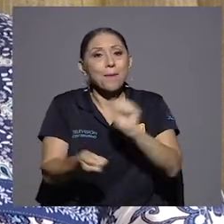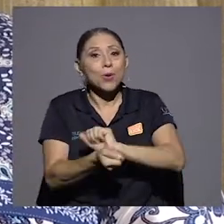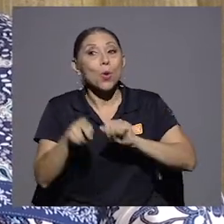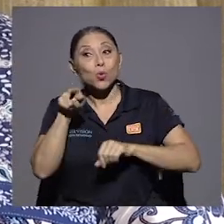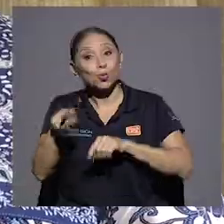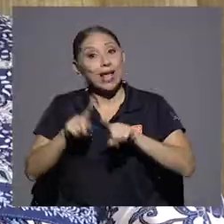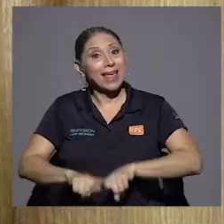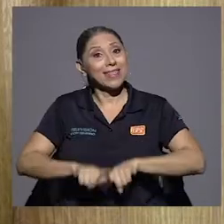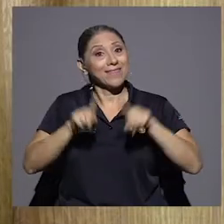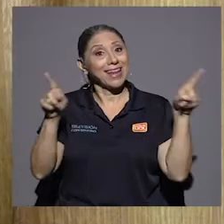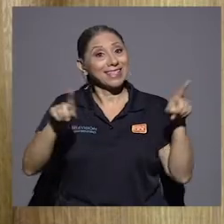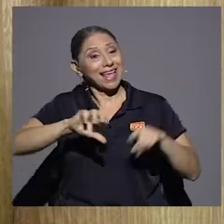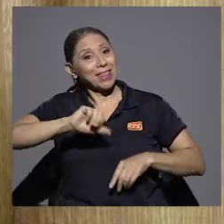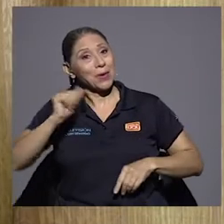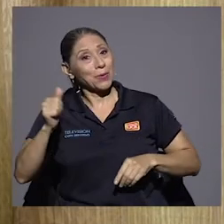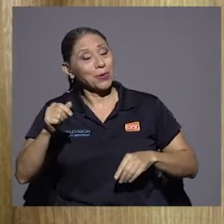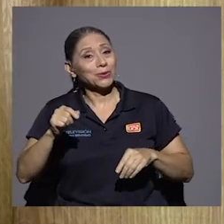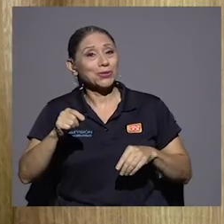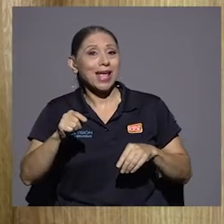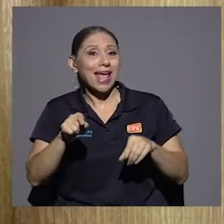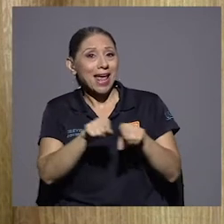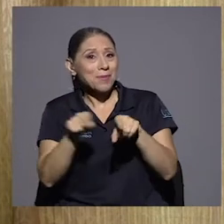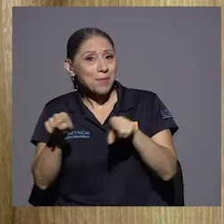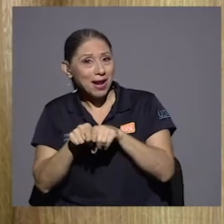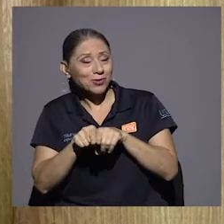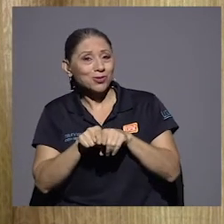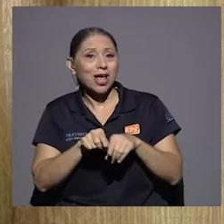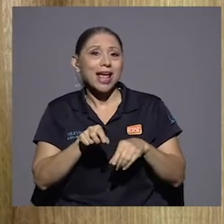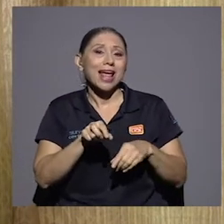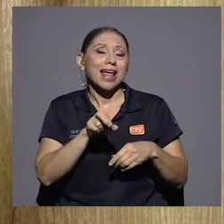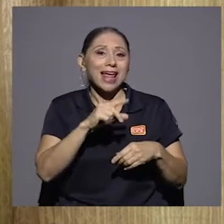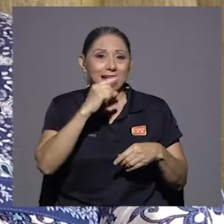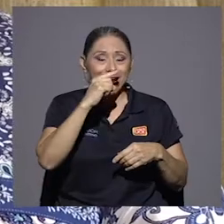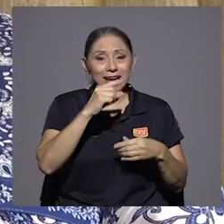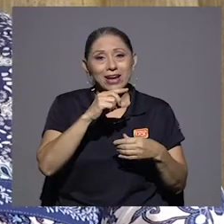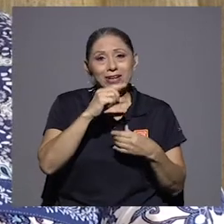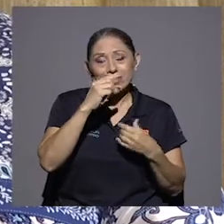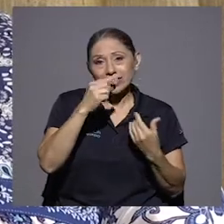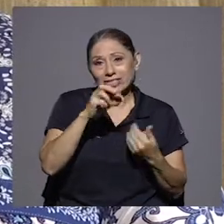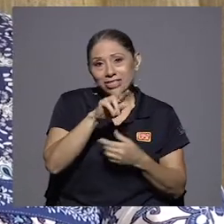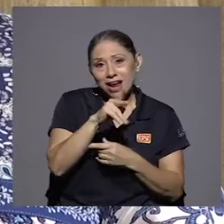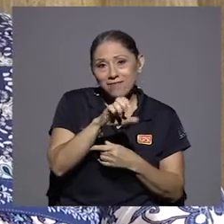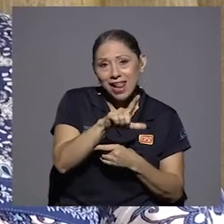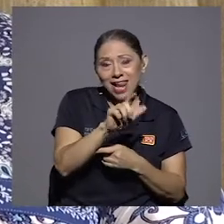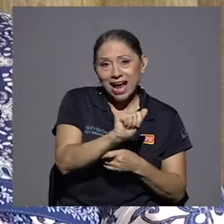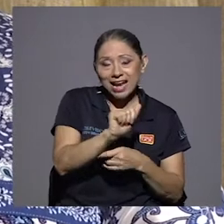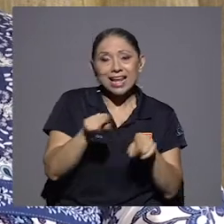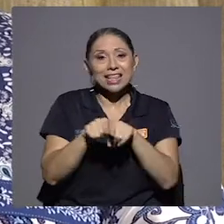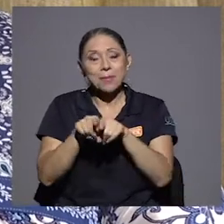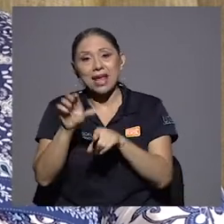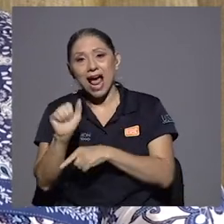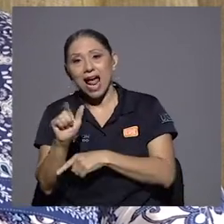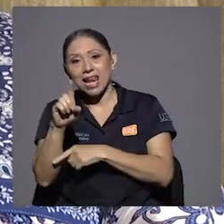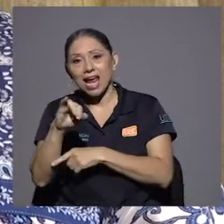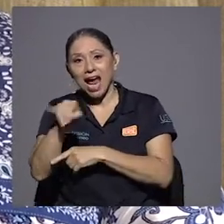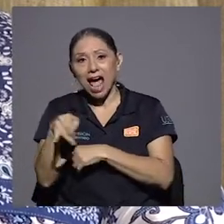Rafael Ángel y Alejandra, se dedicó más a la academia también. Sí, yo salí huyendo de la política. Estuve un tiempo